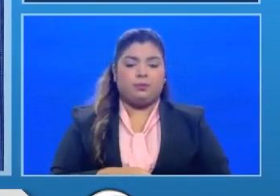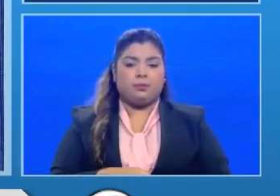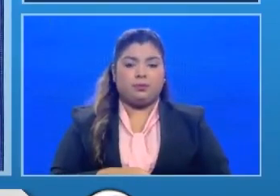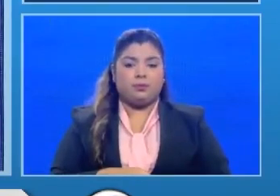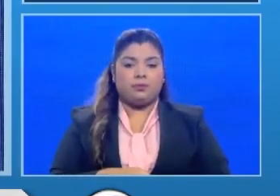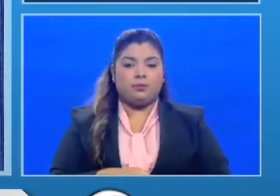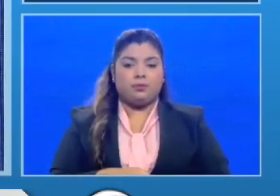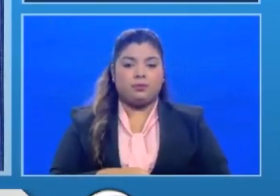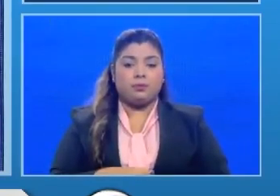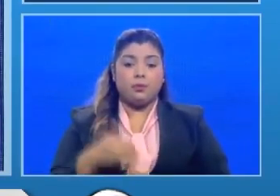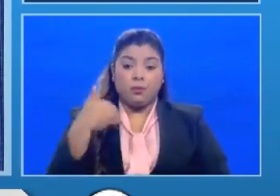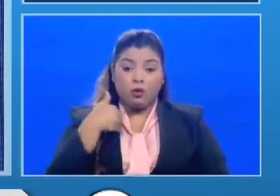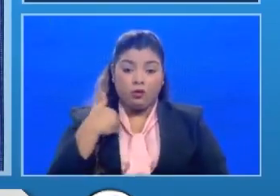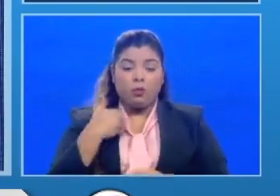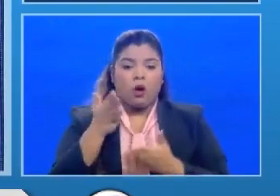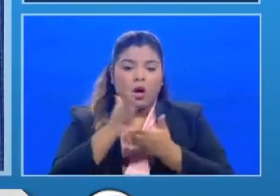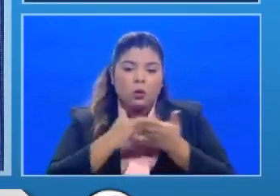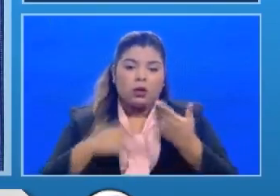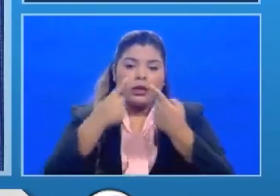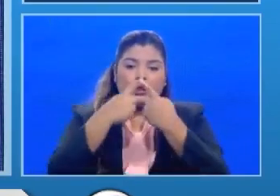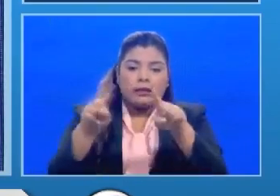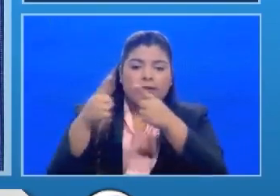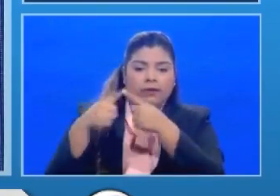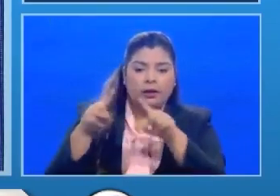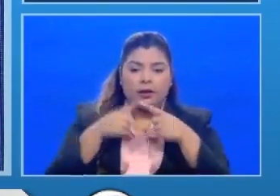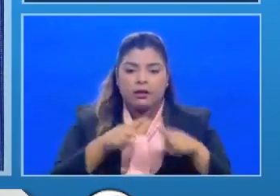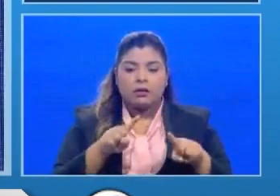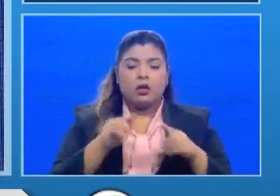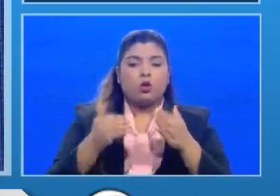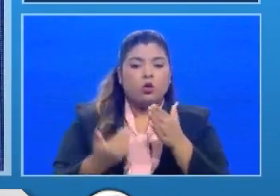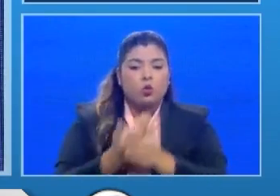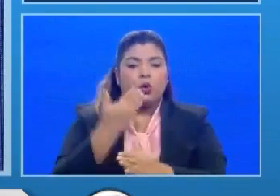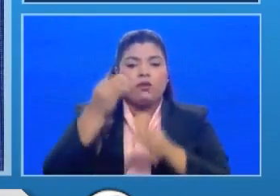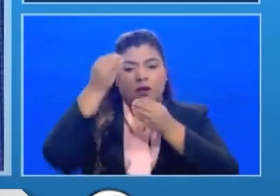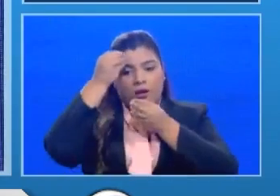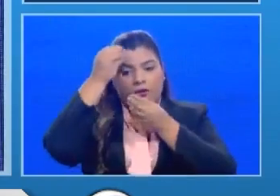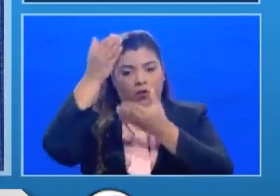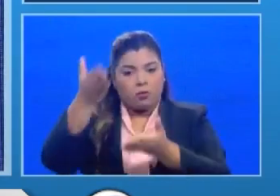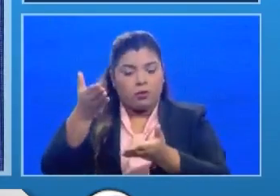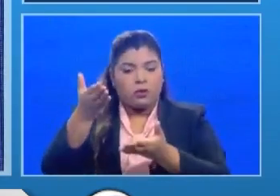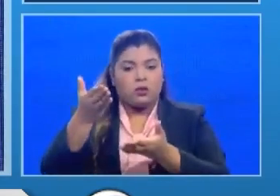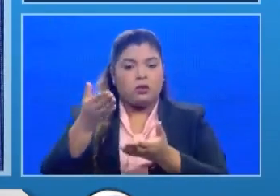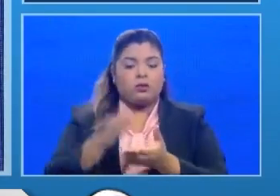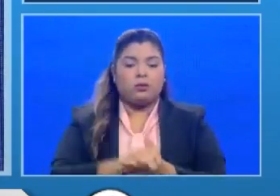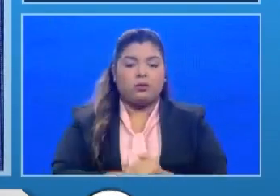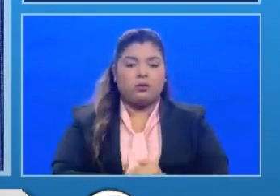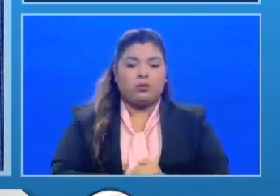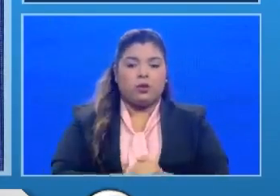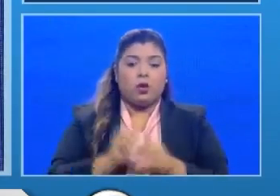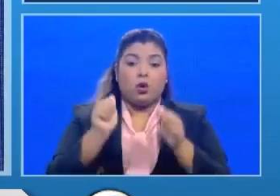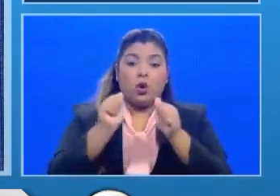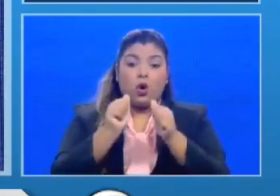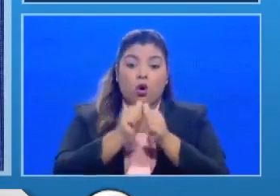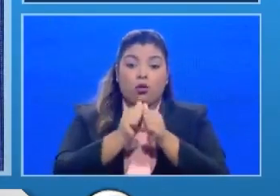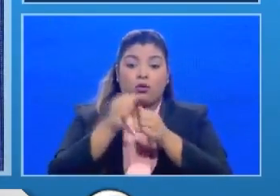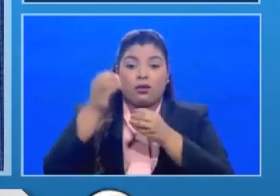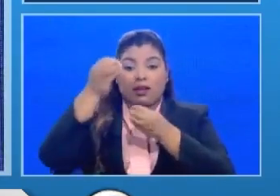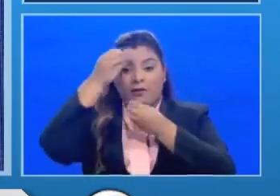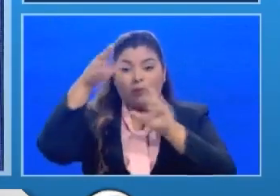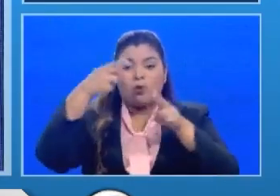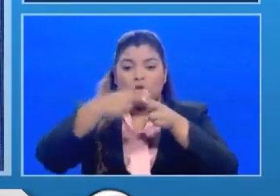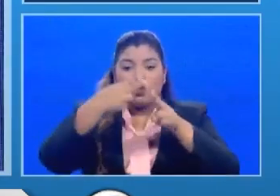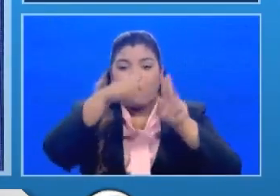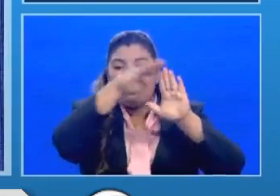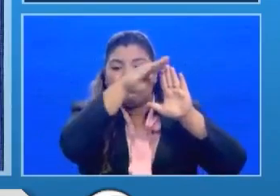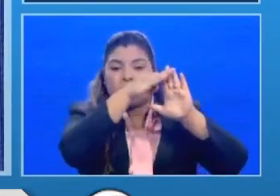una diferencia en la actualización de la información del DASH con la base de datos del Ministerio de Salud y la diferencia